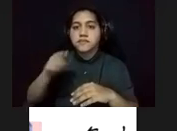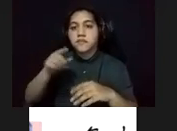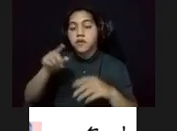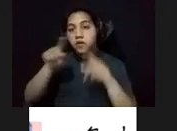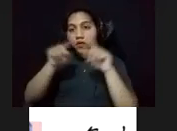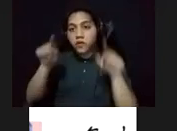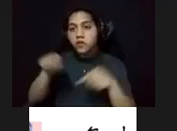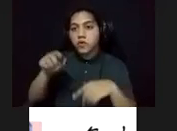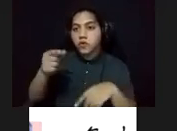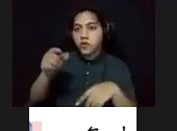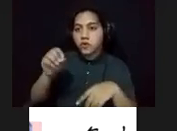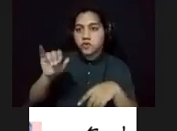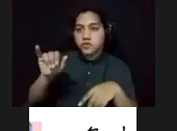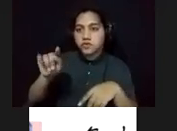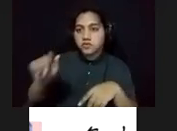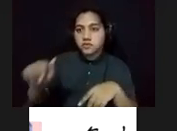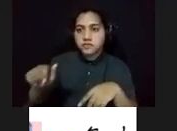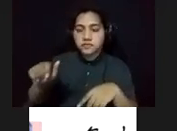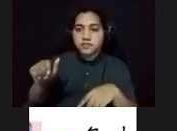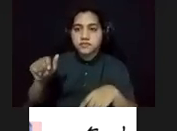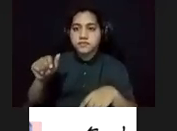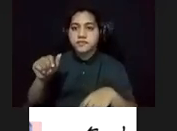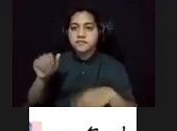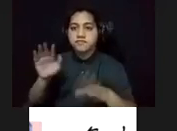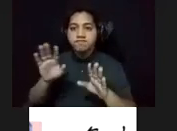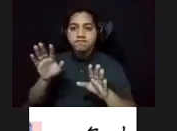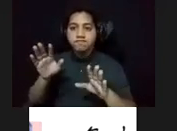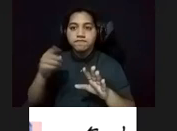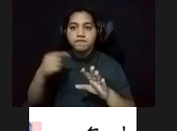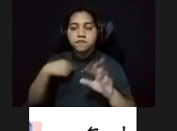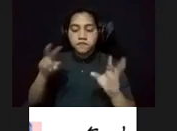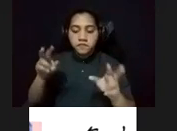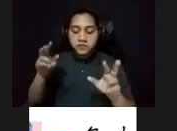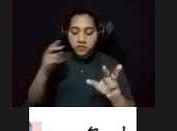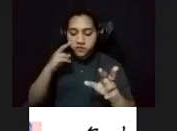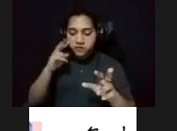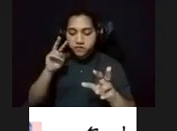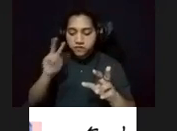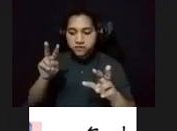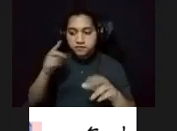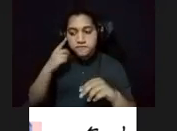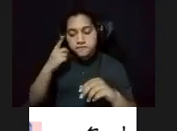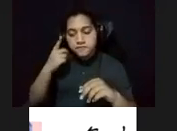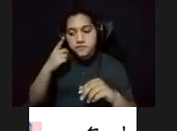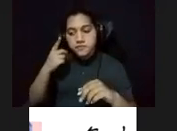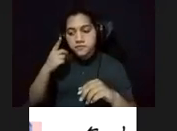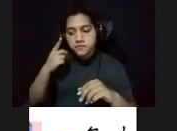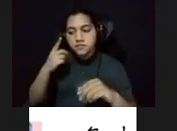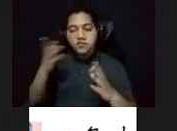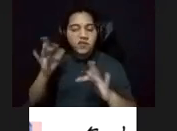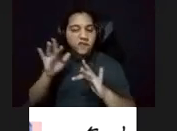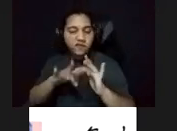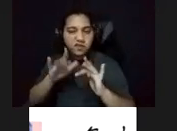relata el maestro y abro la cita. Yo miraba la obra y pensaba como que le falta